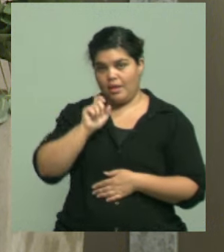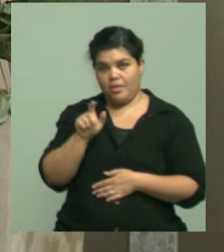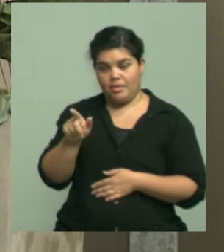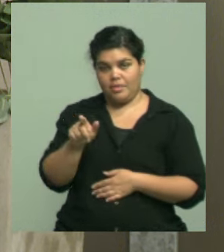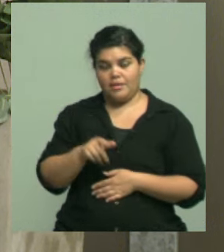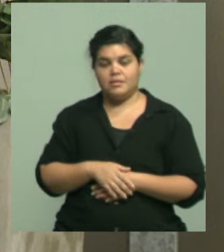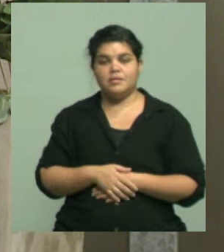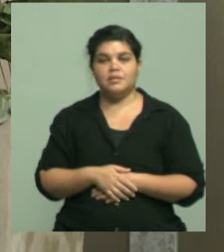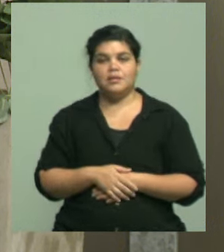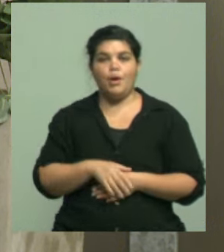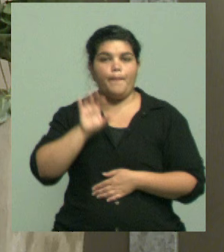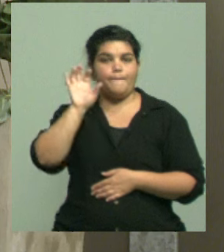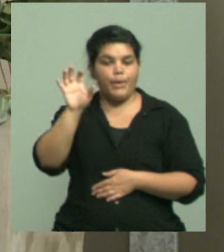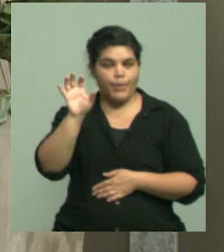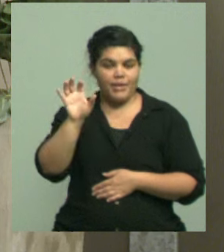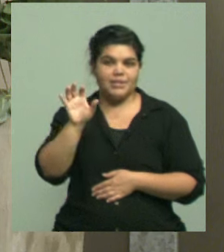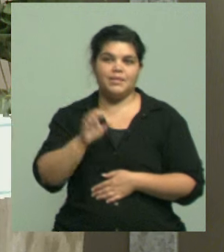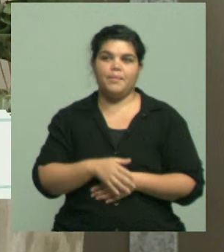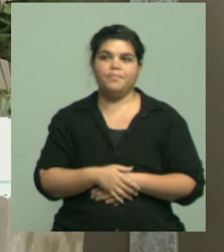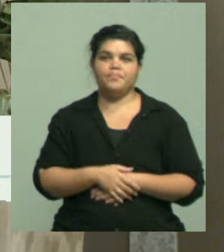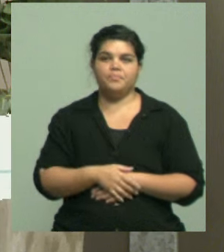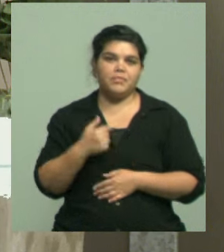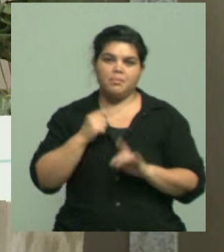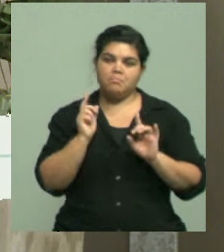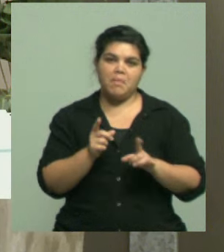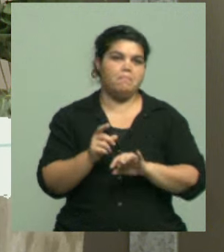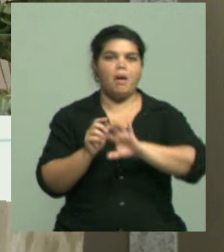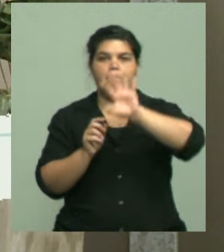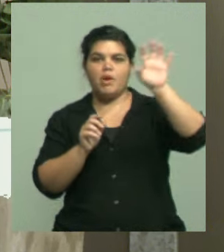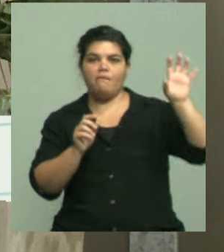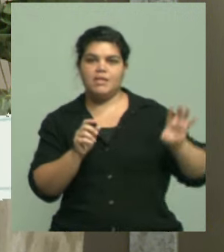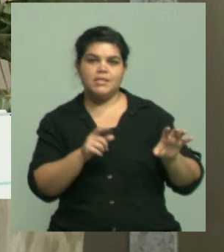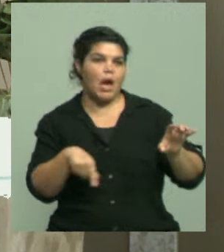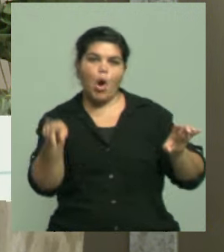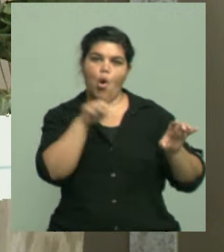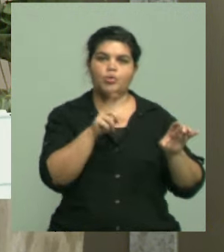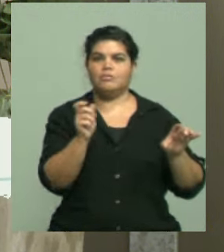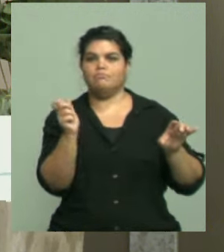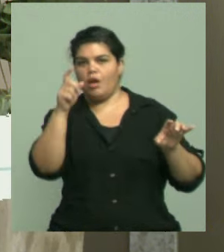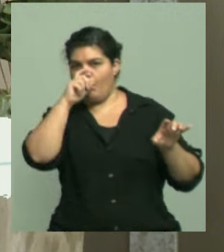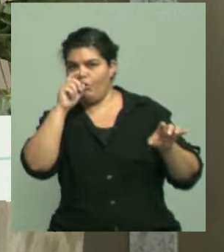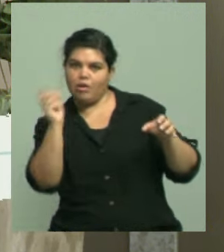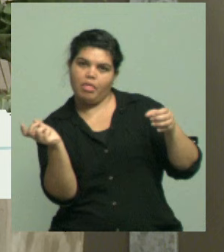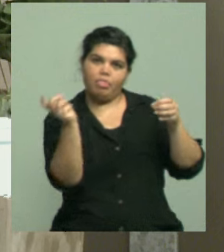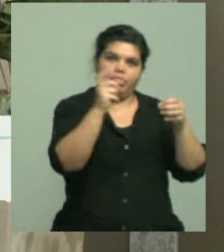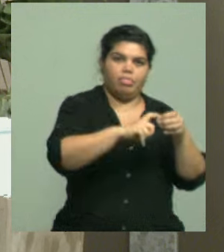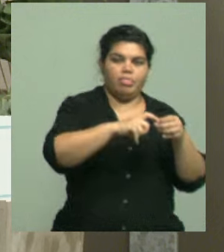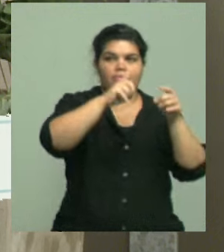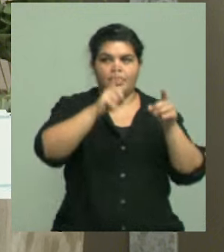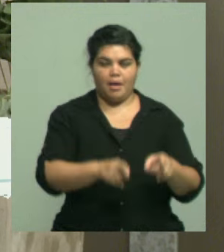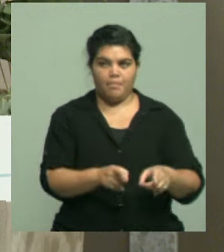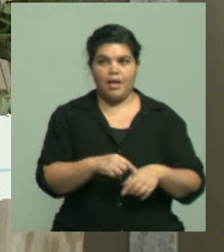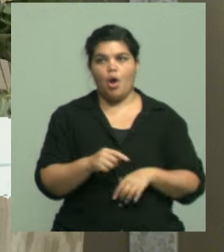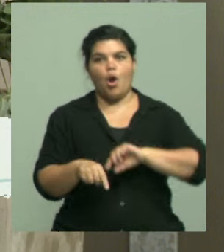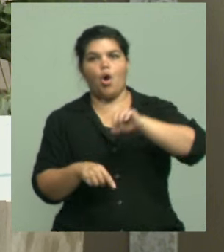esta iniciativa que ya tienen otras provincias de nuestro país, de, hay que decirlo, las otras